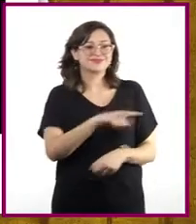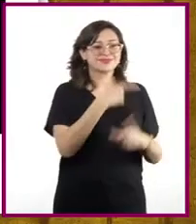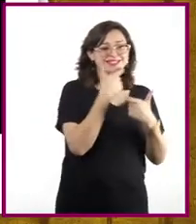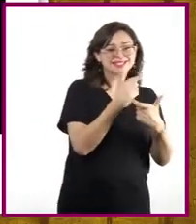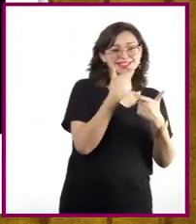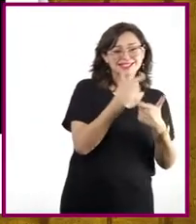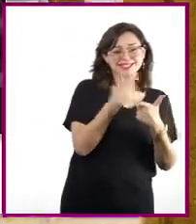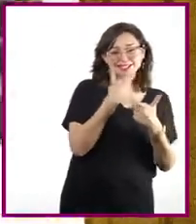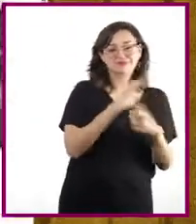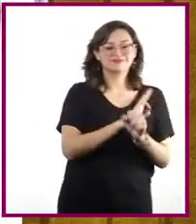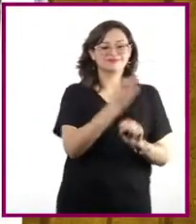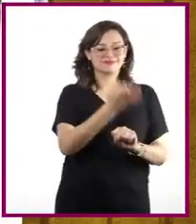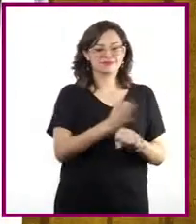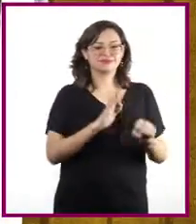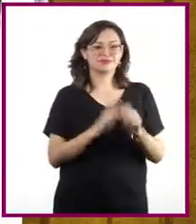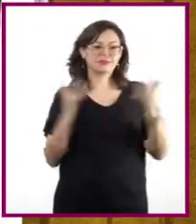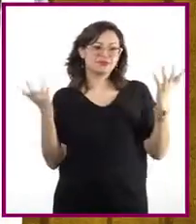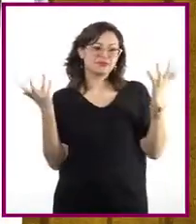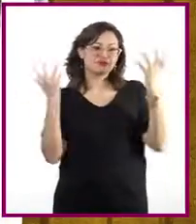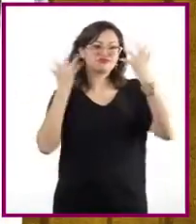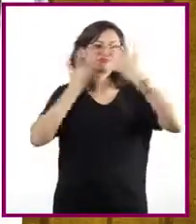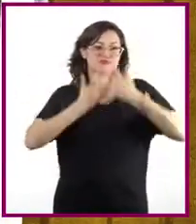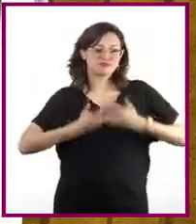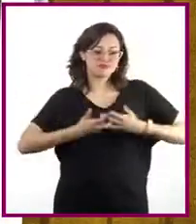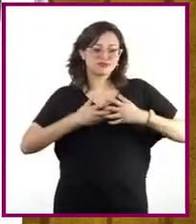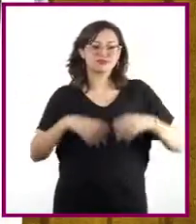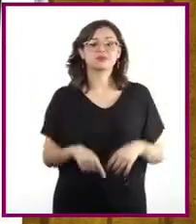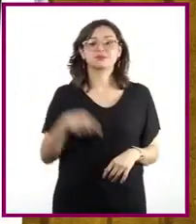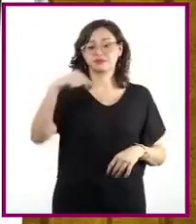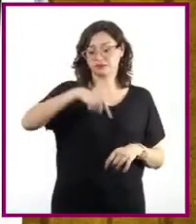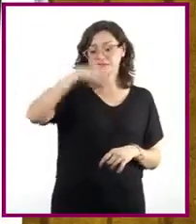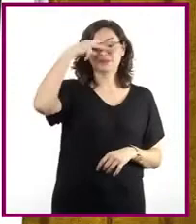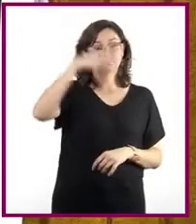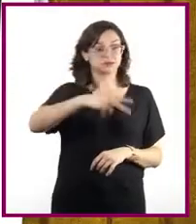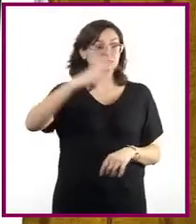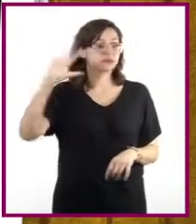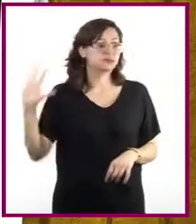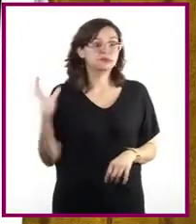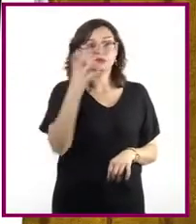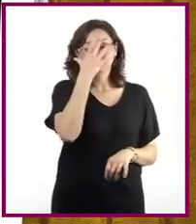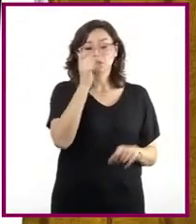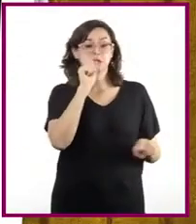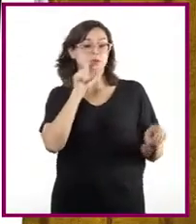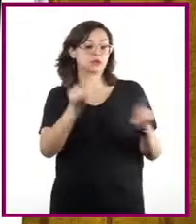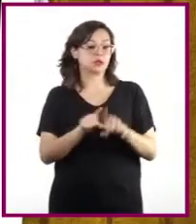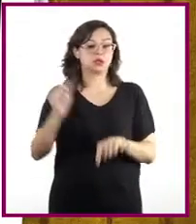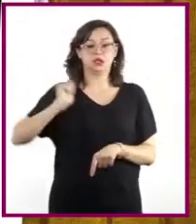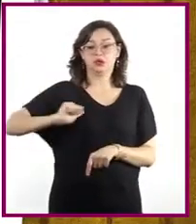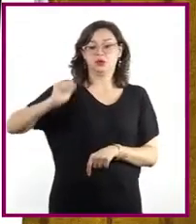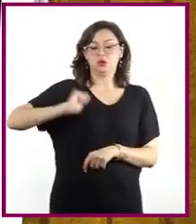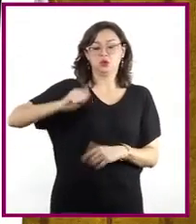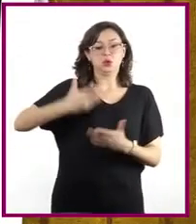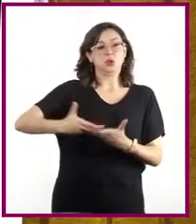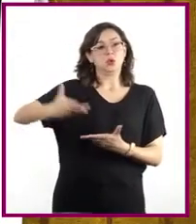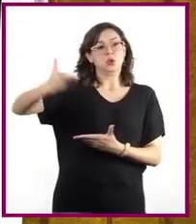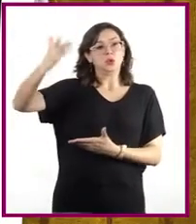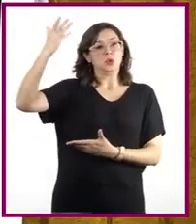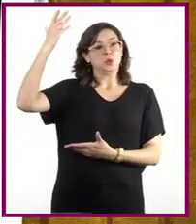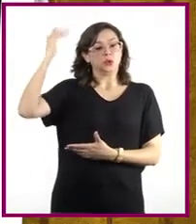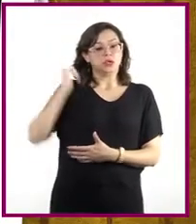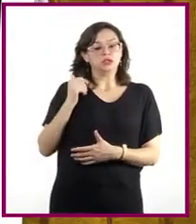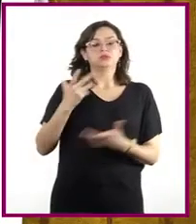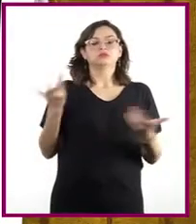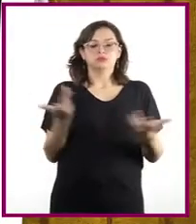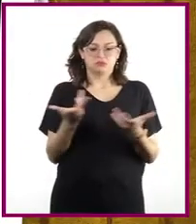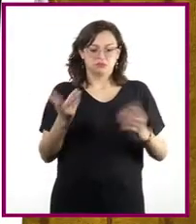comedia. En México, el uso de las máscaras también tiene profundas raíces. En la época prehispánica solían